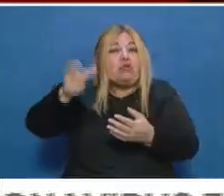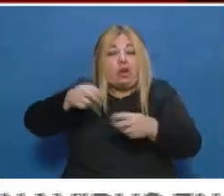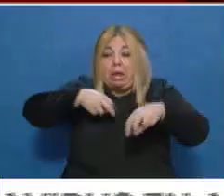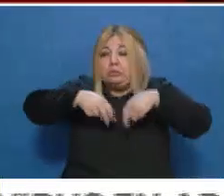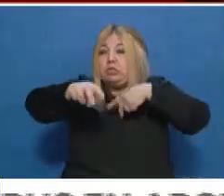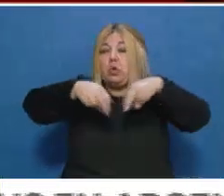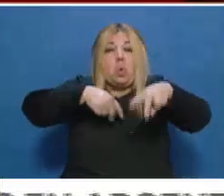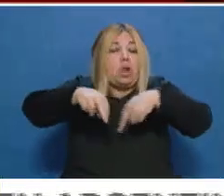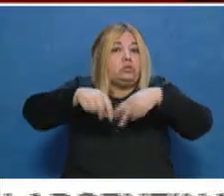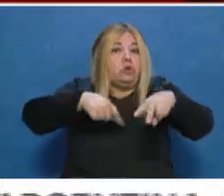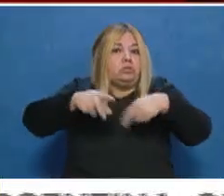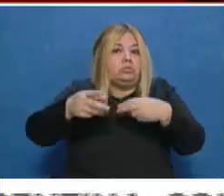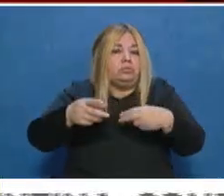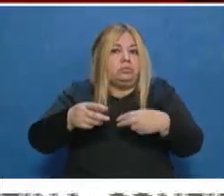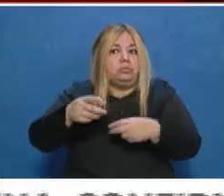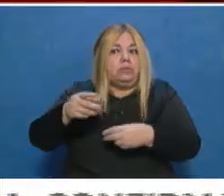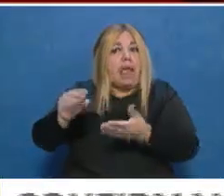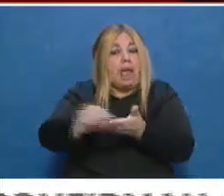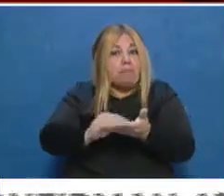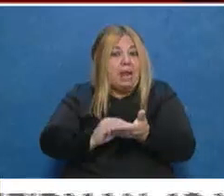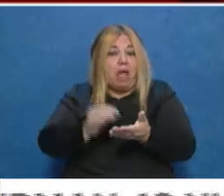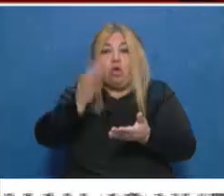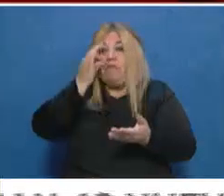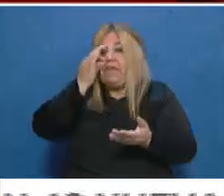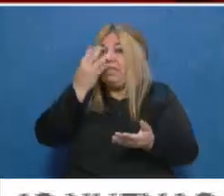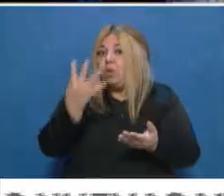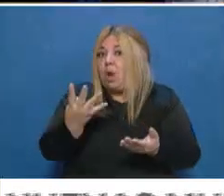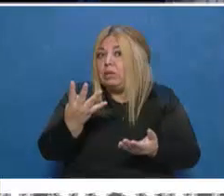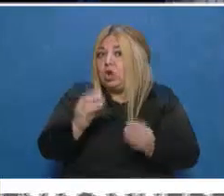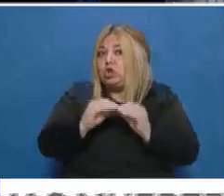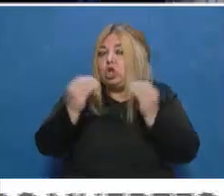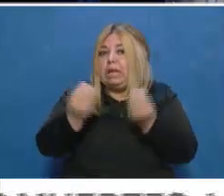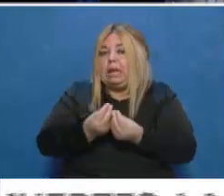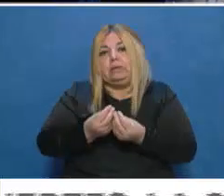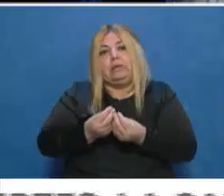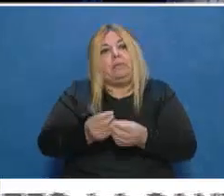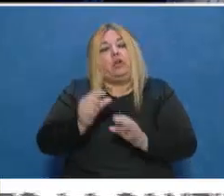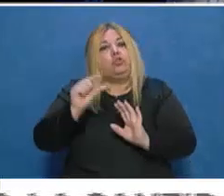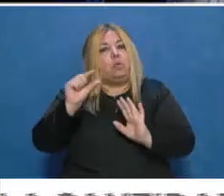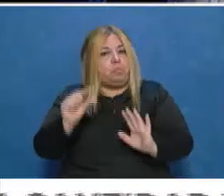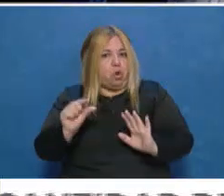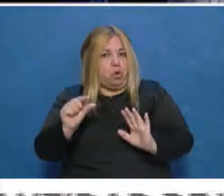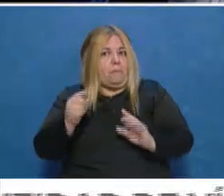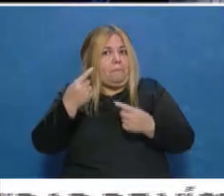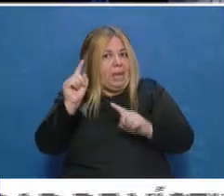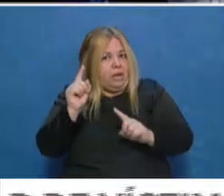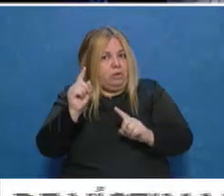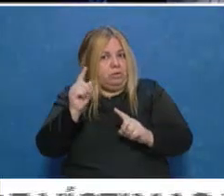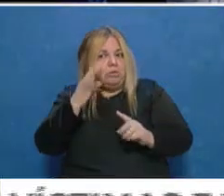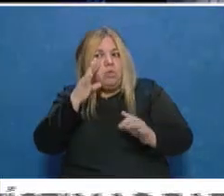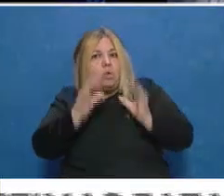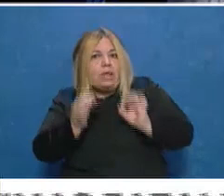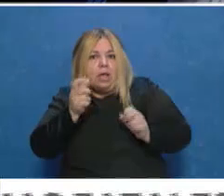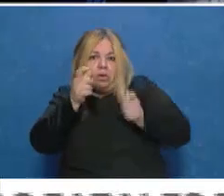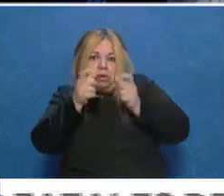suerte es un número hasta ahora bastante controlado, pero son casos que hay que seguir de cerca. Porque decíamos, toda la